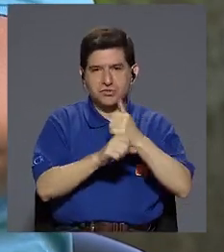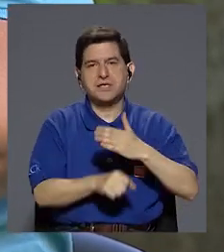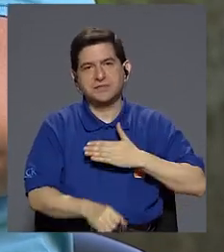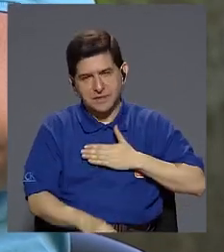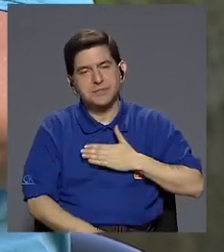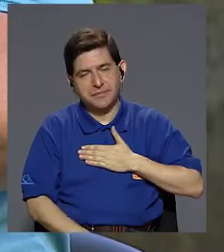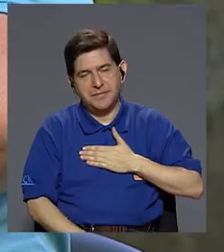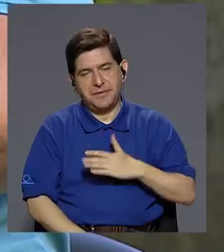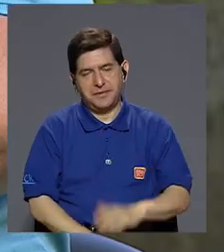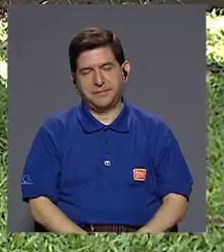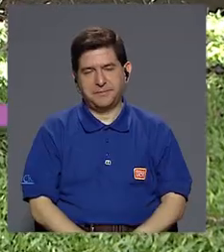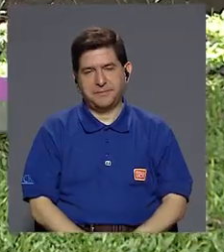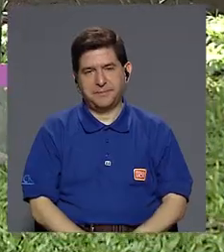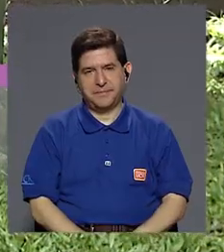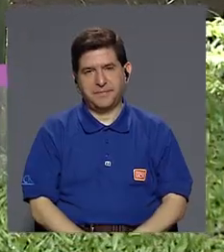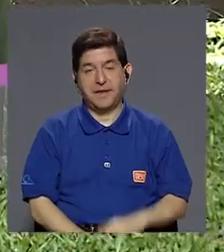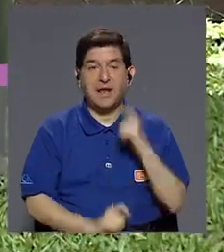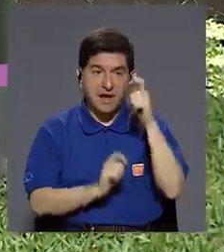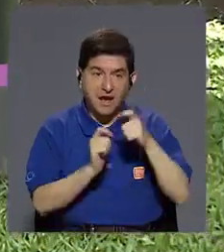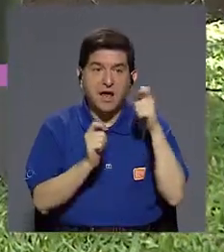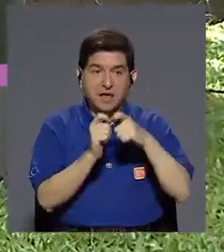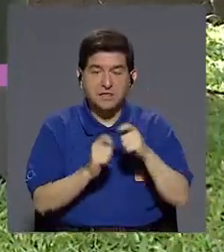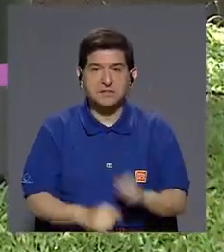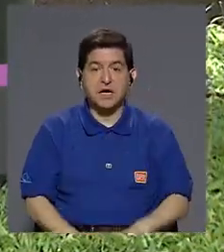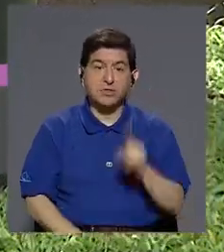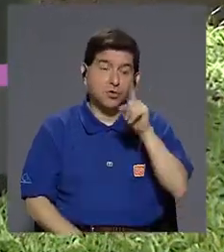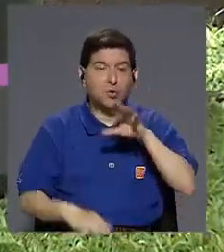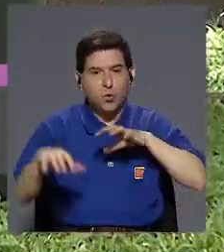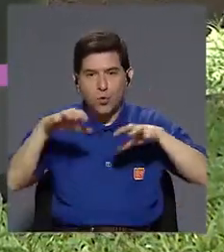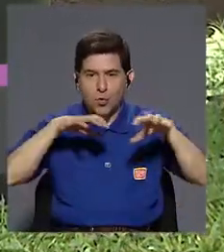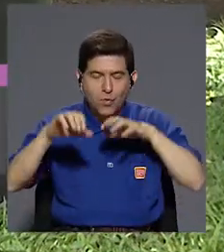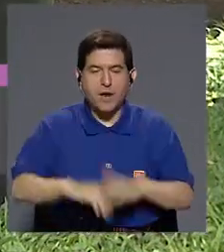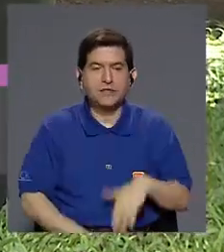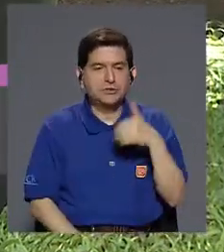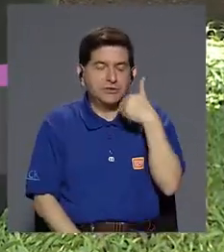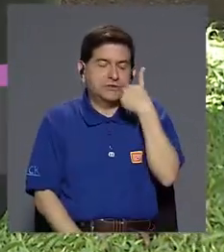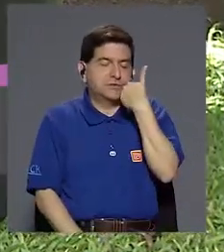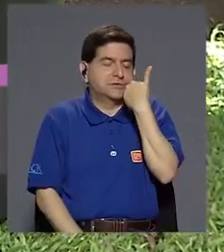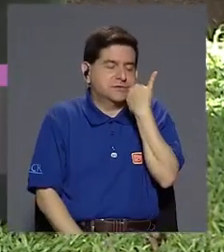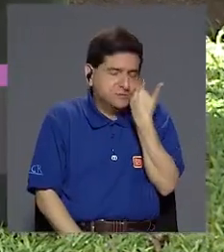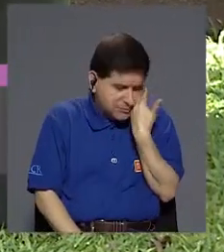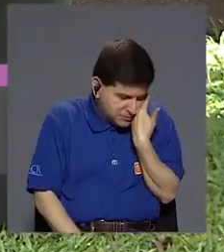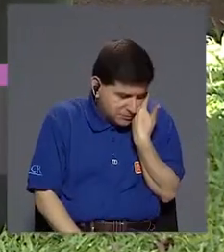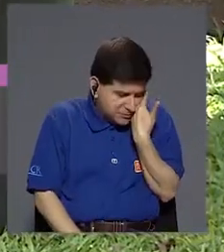justamente en una acción bastante vergonzosa,